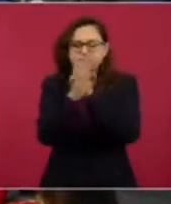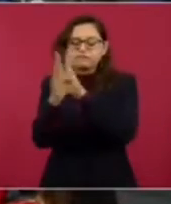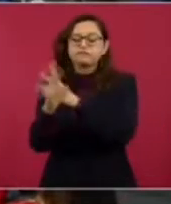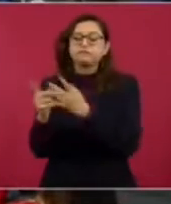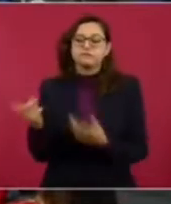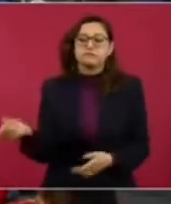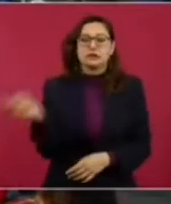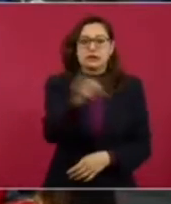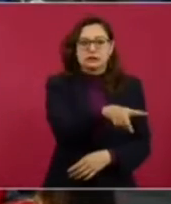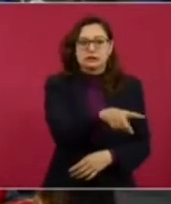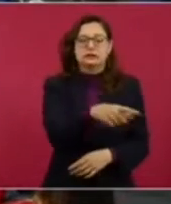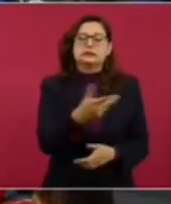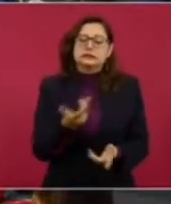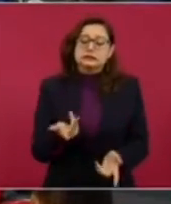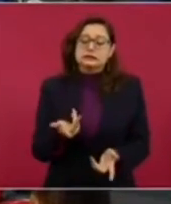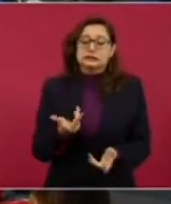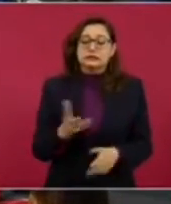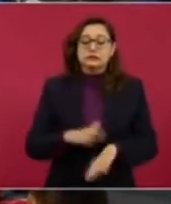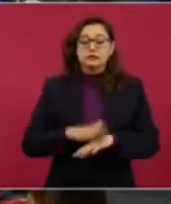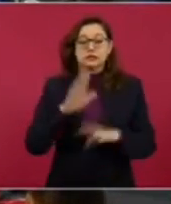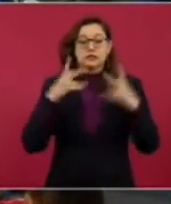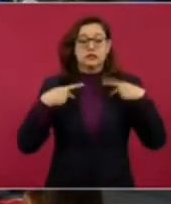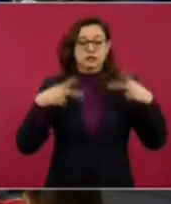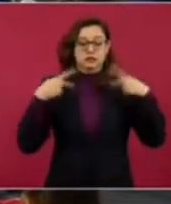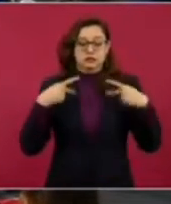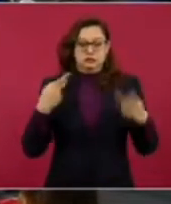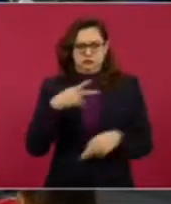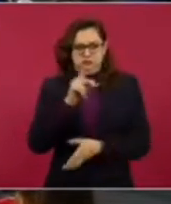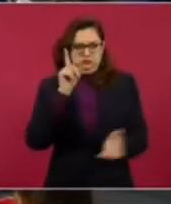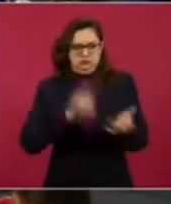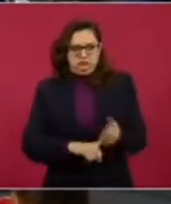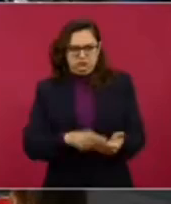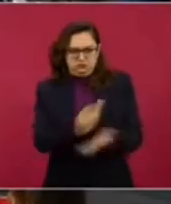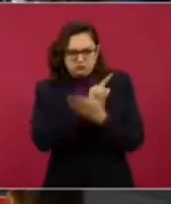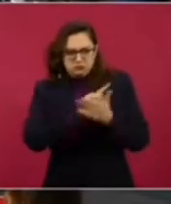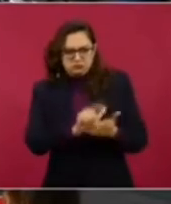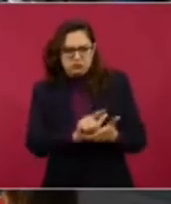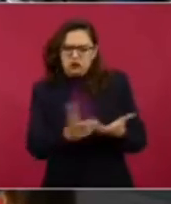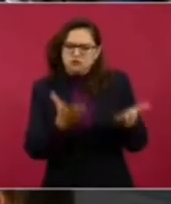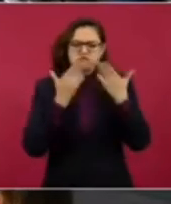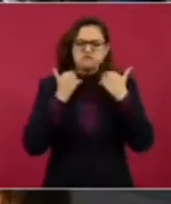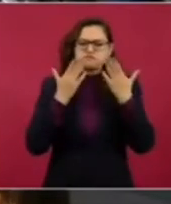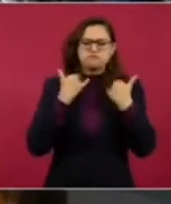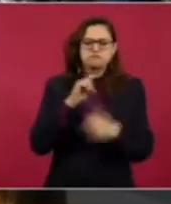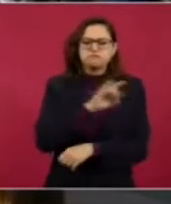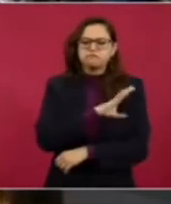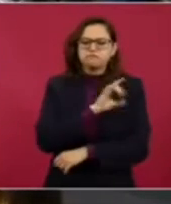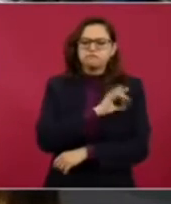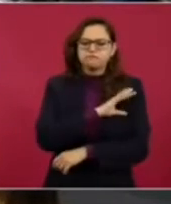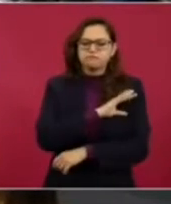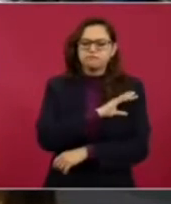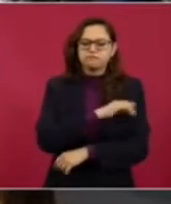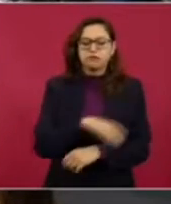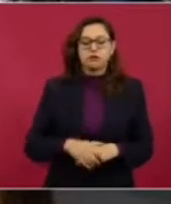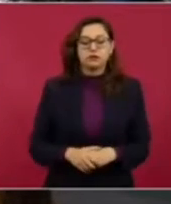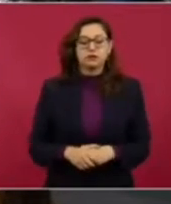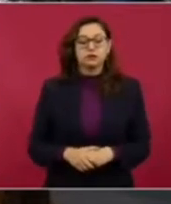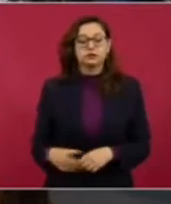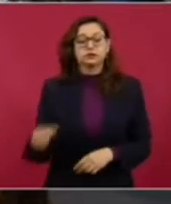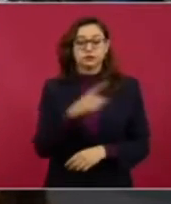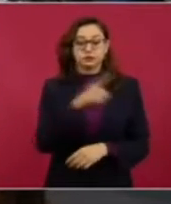que en el gobierno del presidente Peña